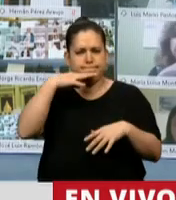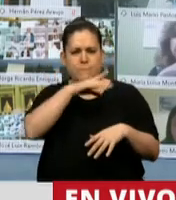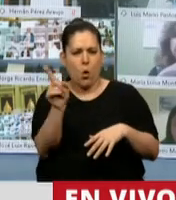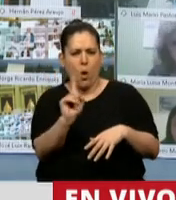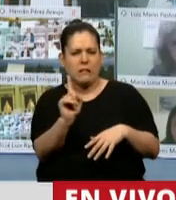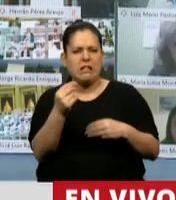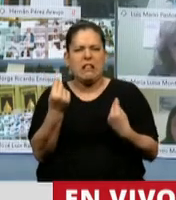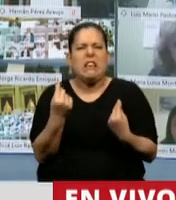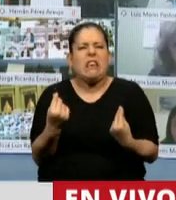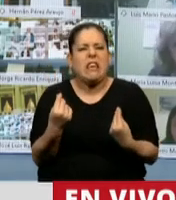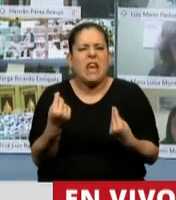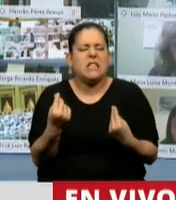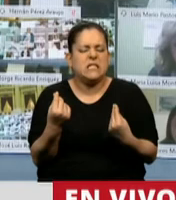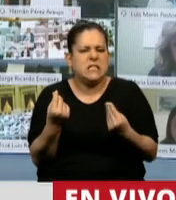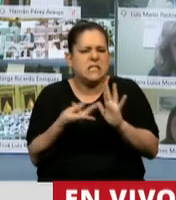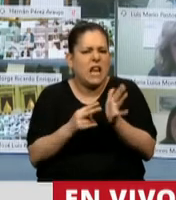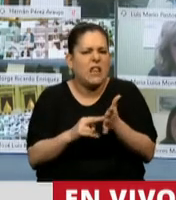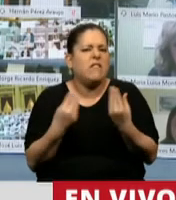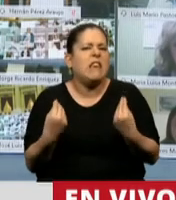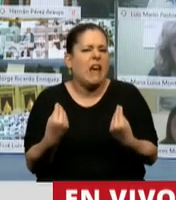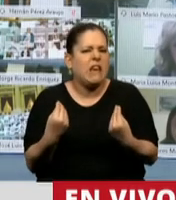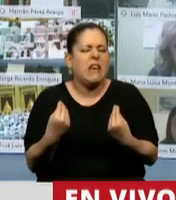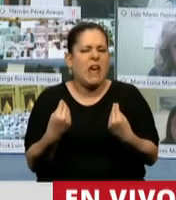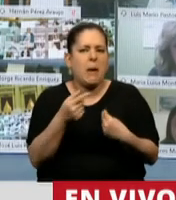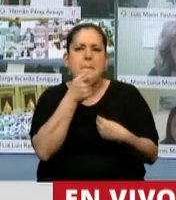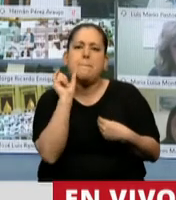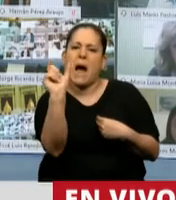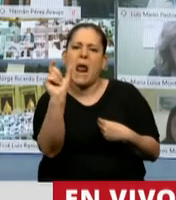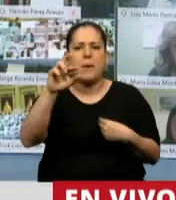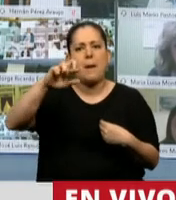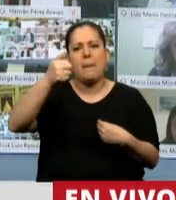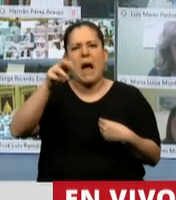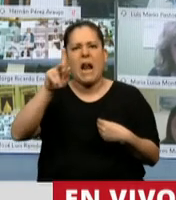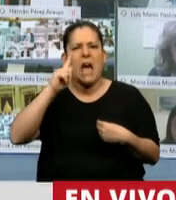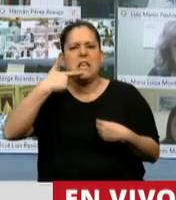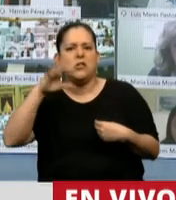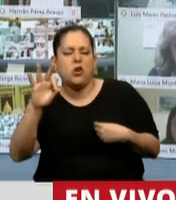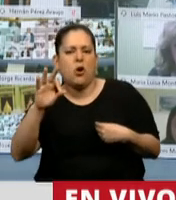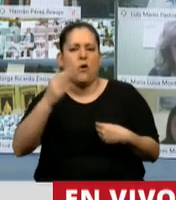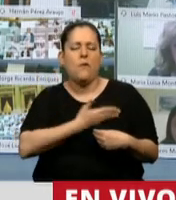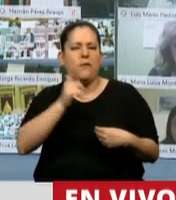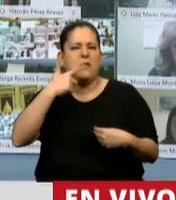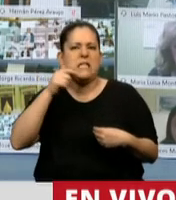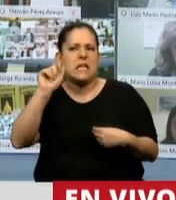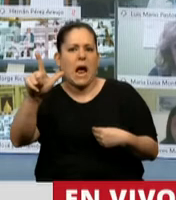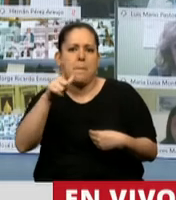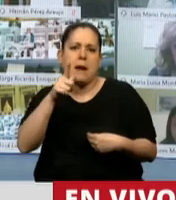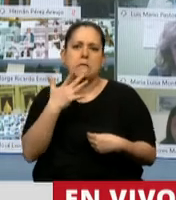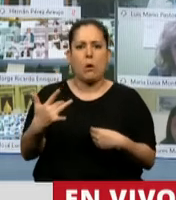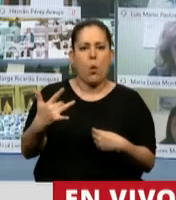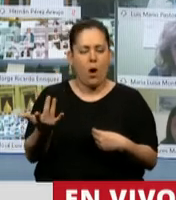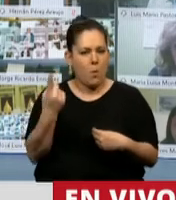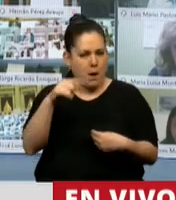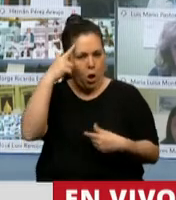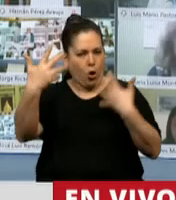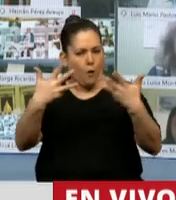entiende mucho de las cuestiones de las denominaciones. Pero bueno, es la situación en